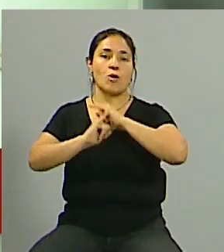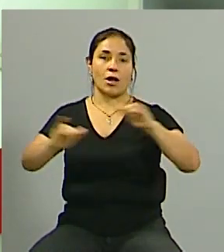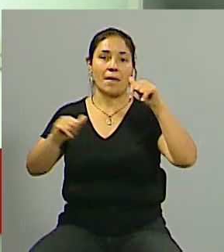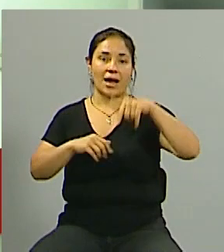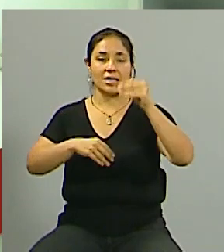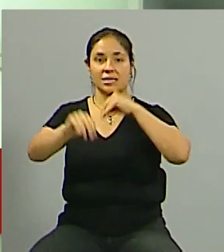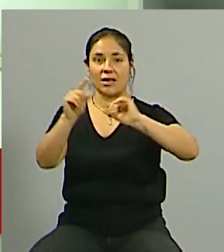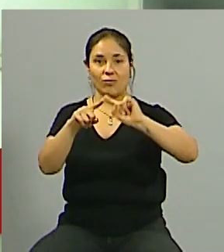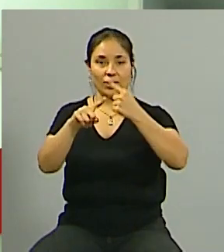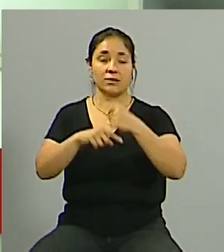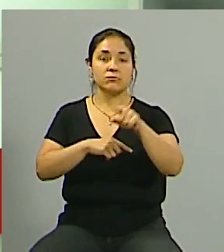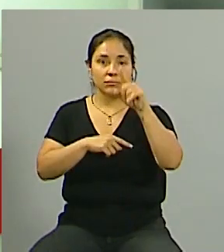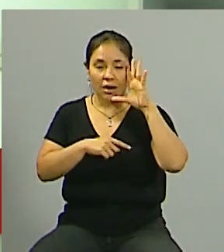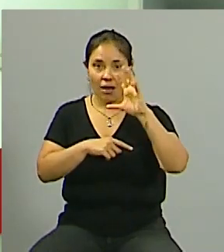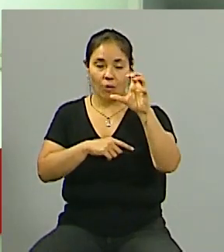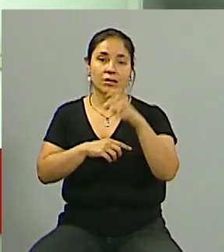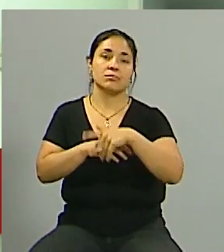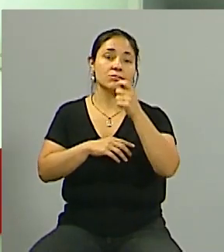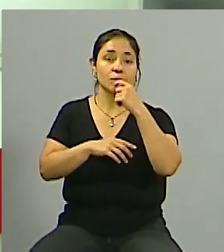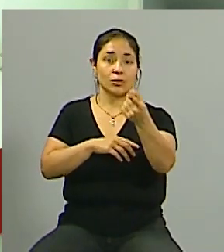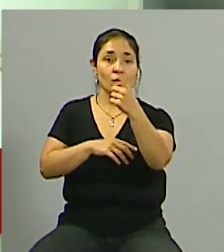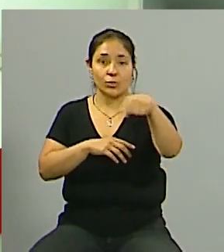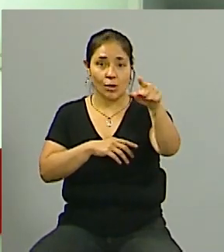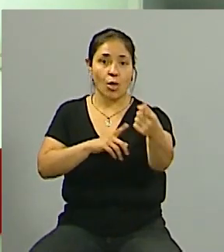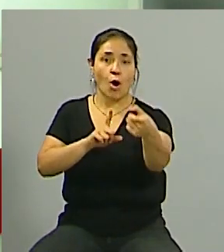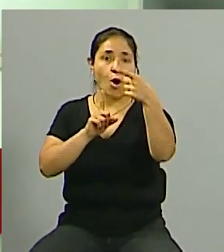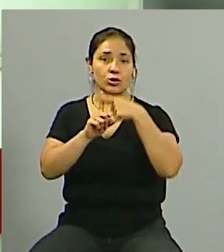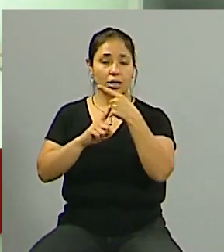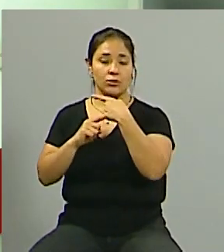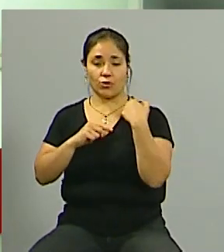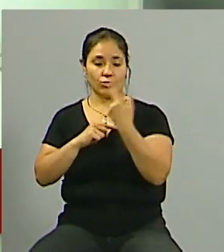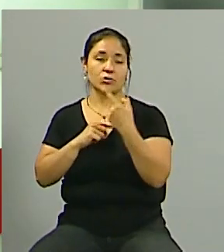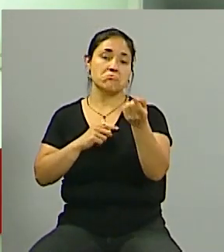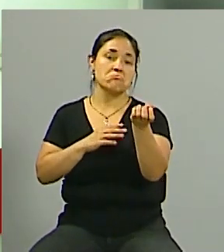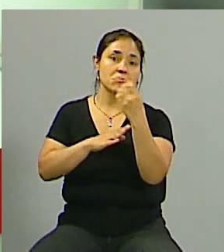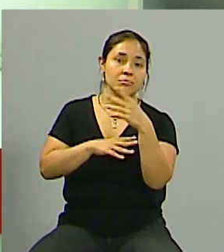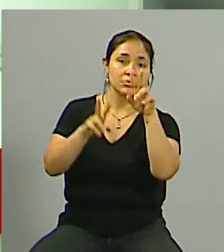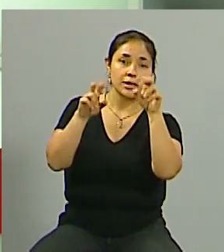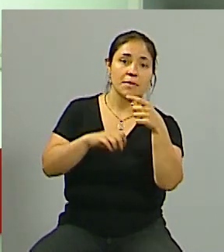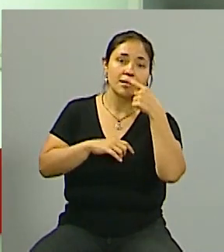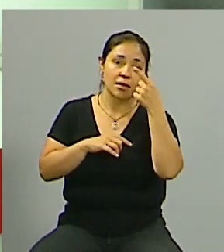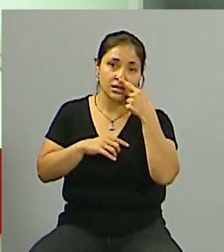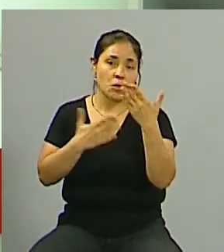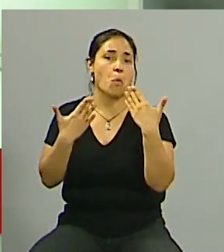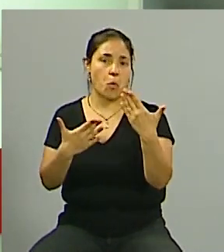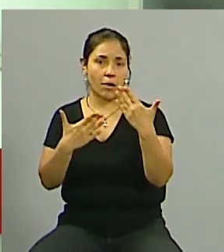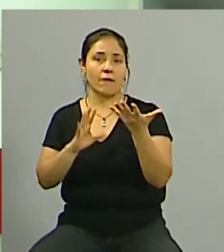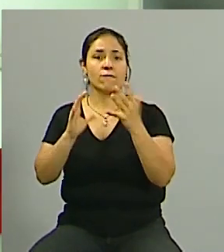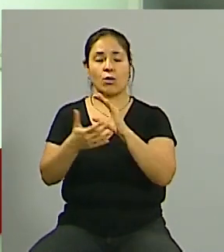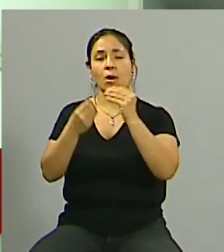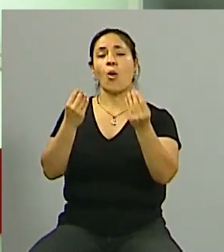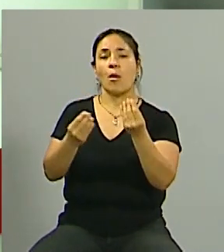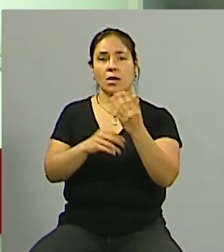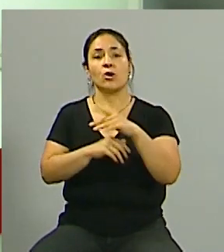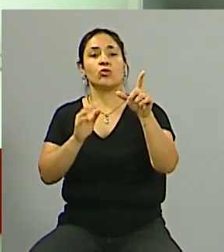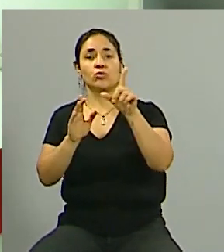Chat Político. Recuerden que si quieren de pronto tomar contacto con nosotros, sugerirnos algún tema específicamente lo pueden hacer a través de nuestras redes sociales,